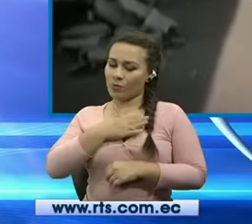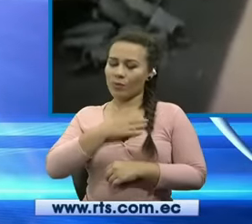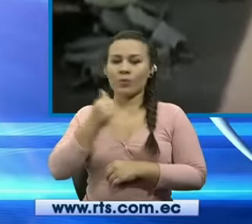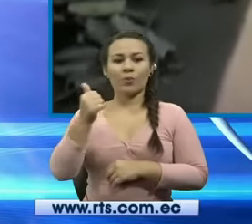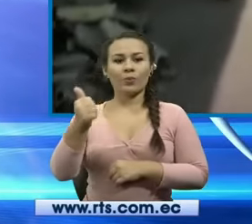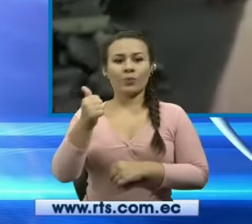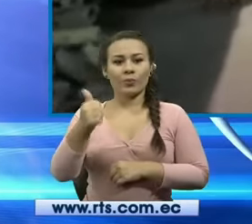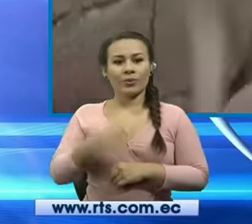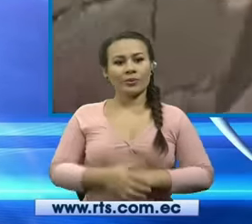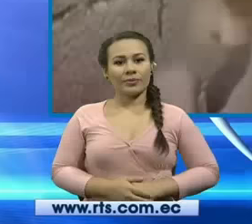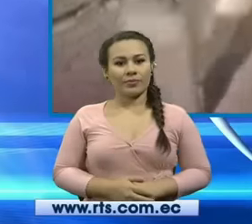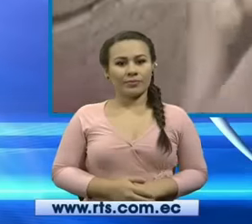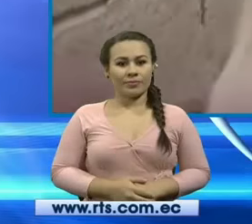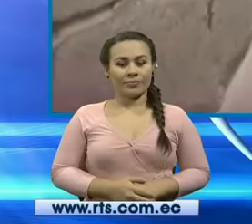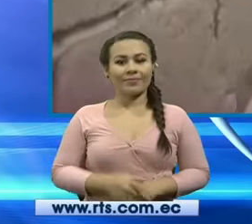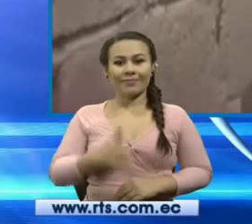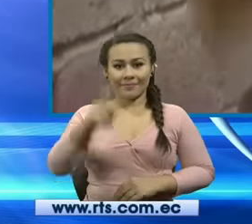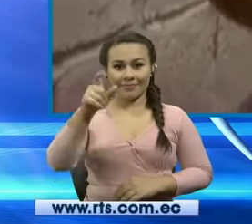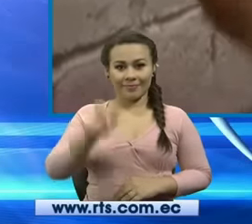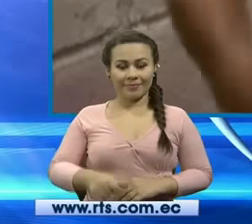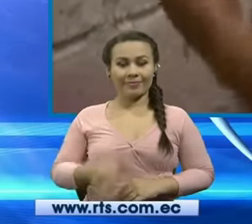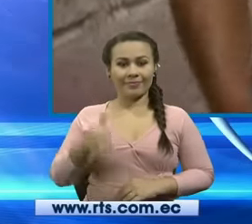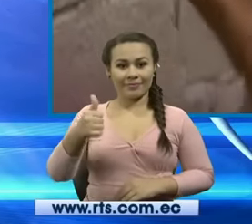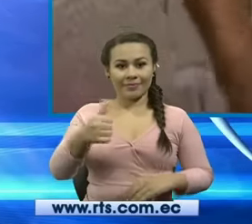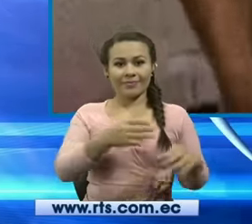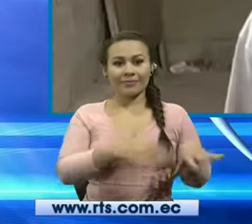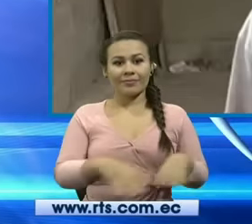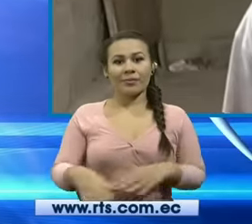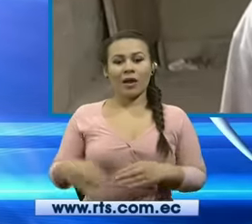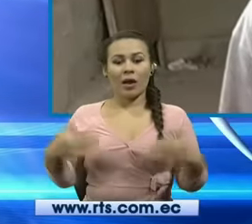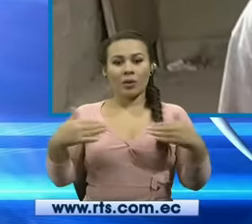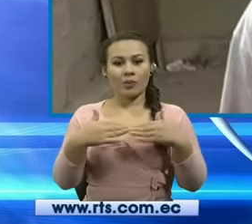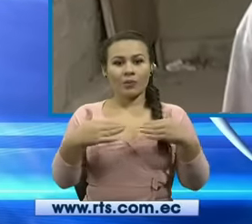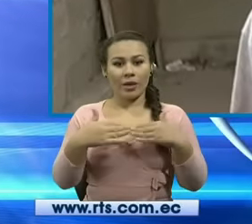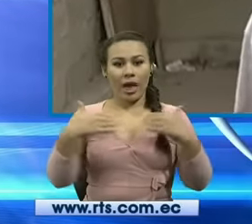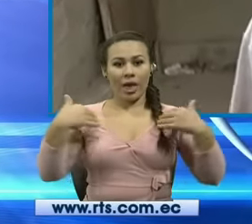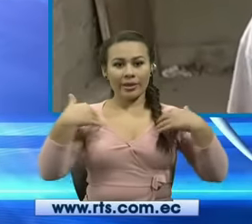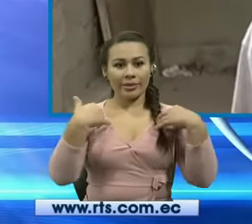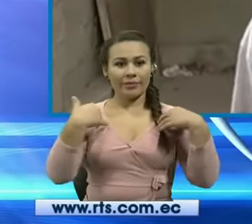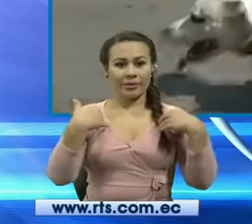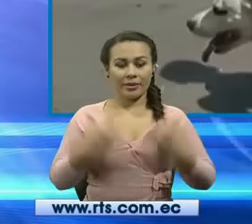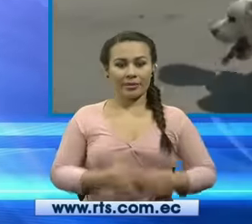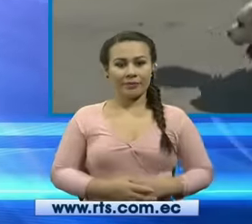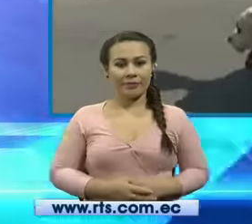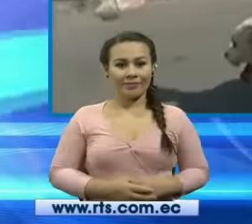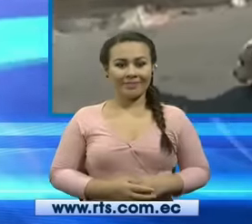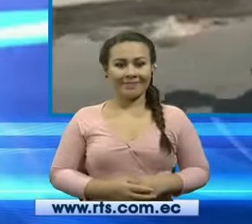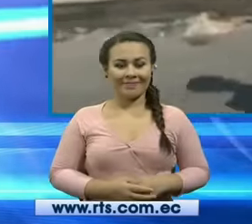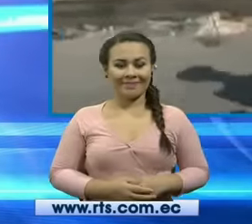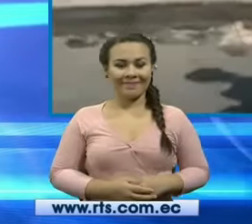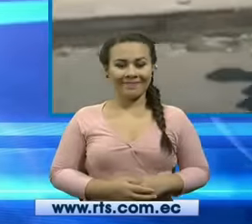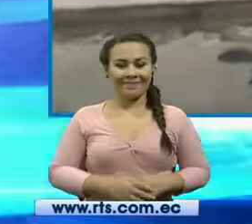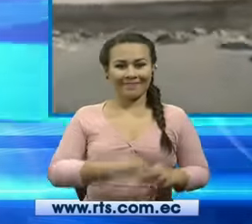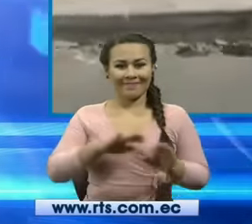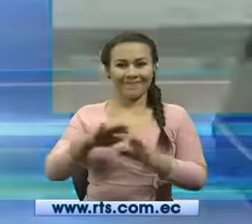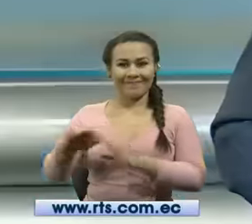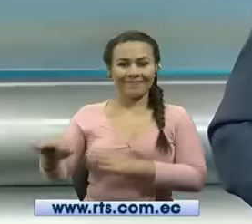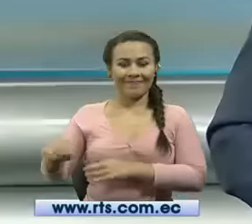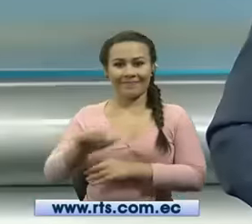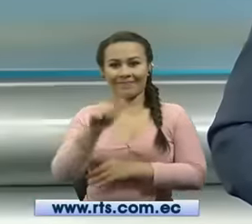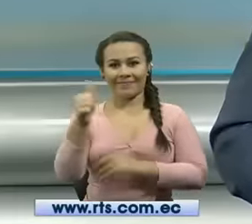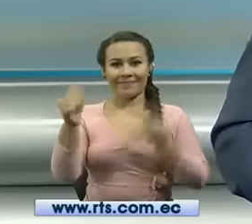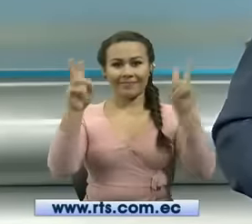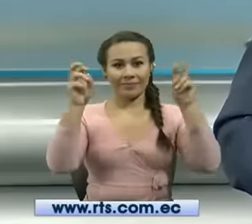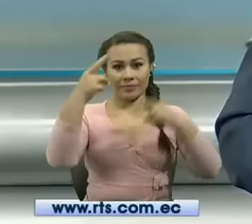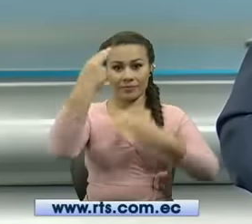una persona que actúa de esa manera y como los animalitos tiene un alma noble bueno vamos a otro a otro